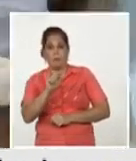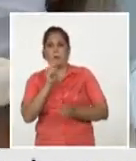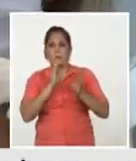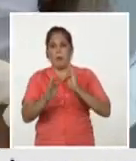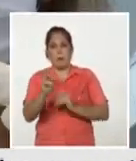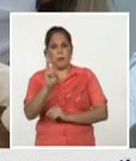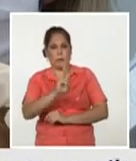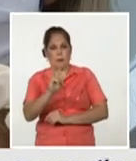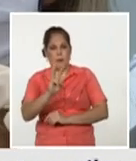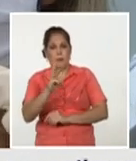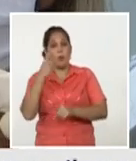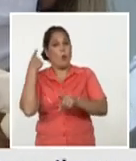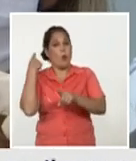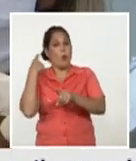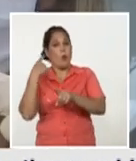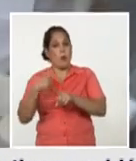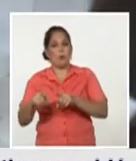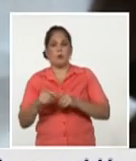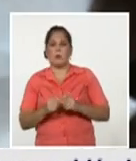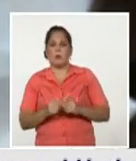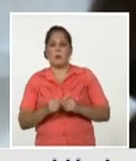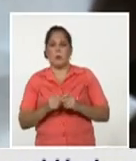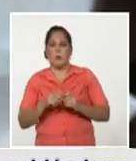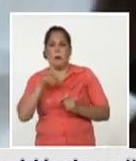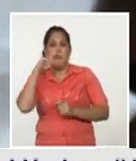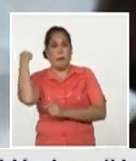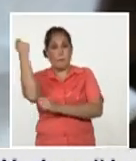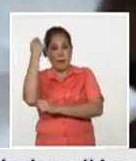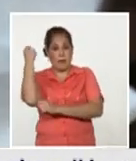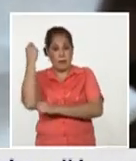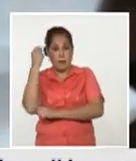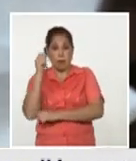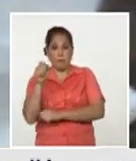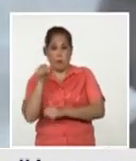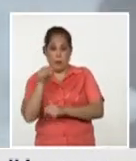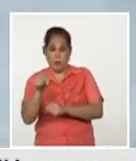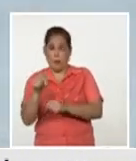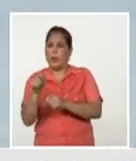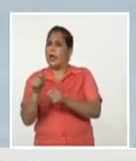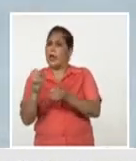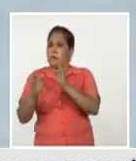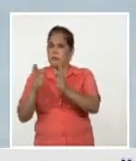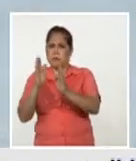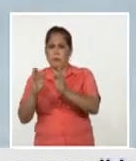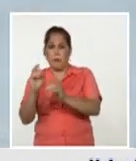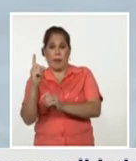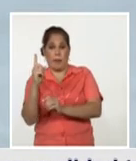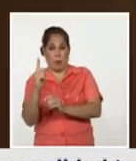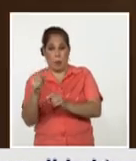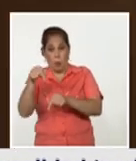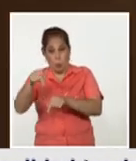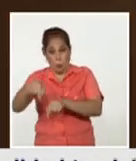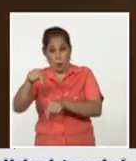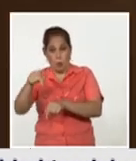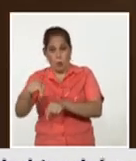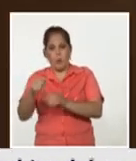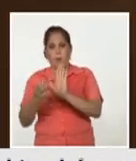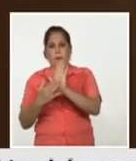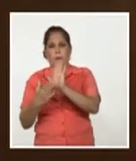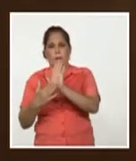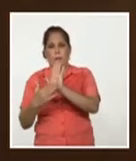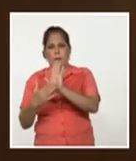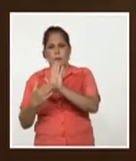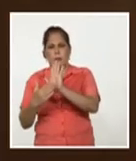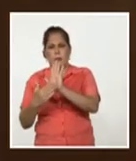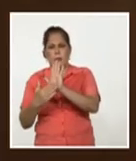y el otro es Manvisa que concluyó un estudio clínico fase 1 y al día de hoy estamos presentando a la